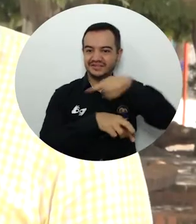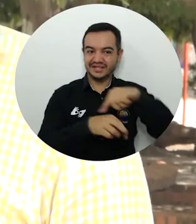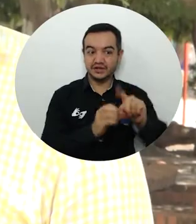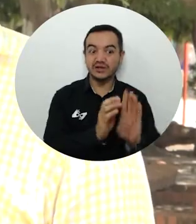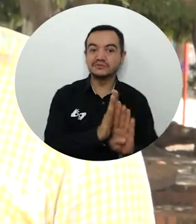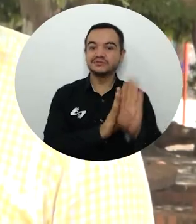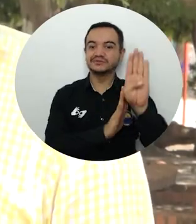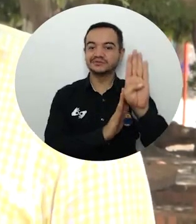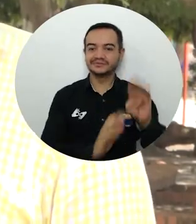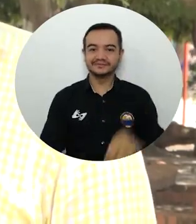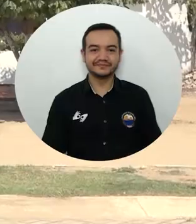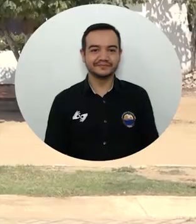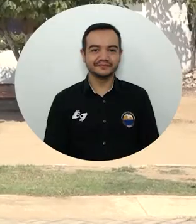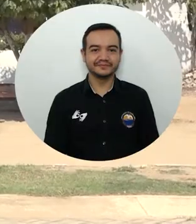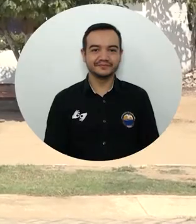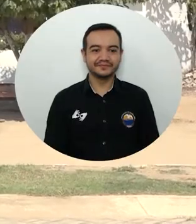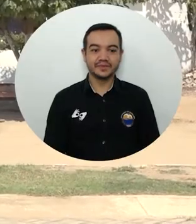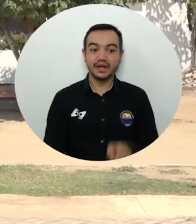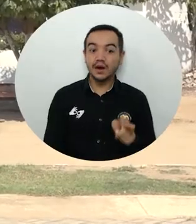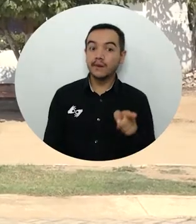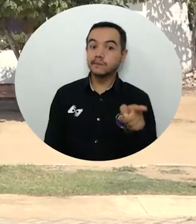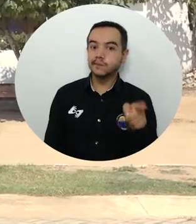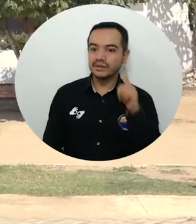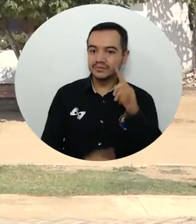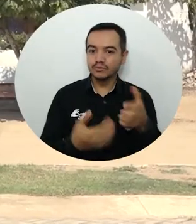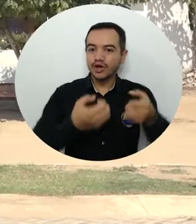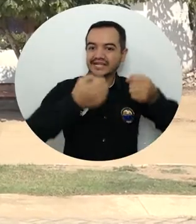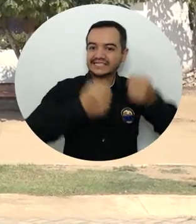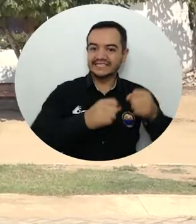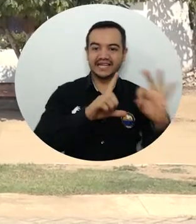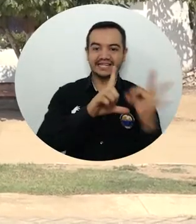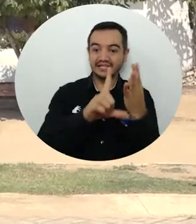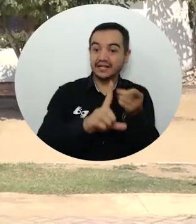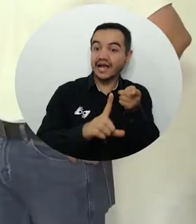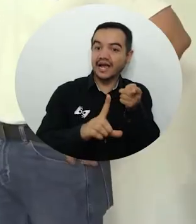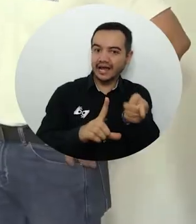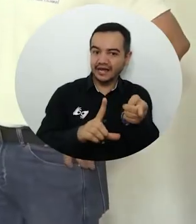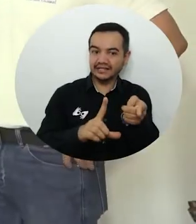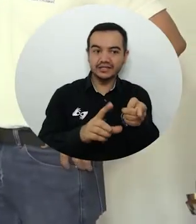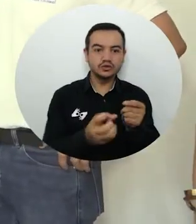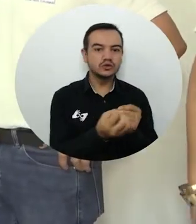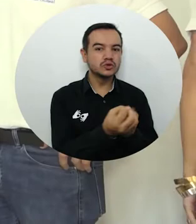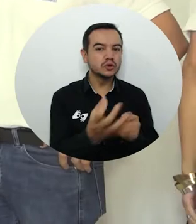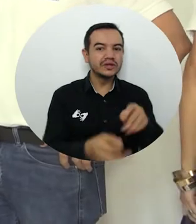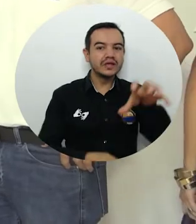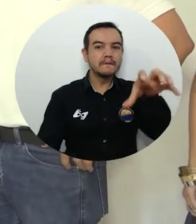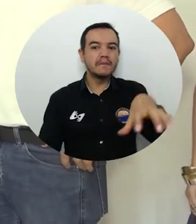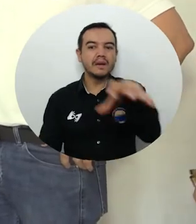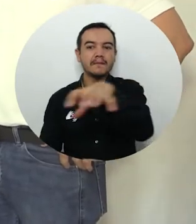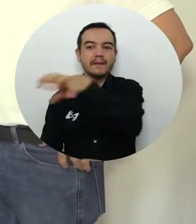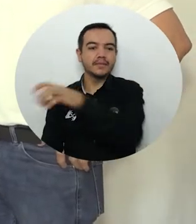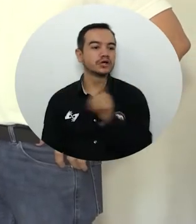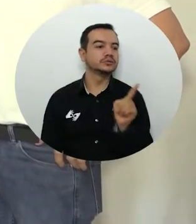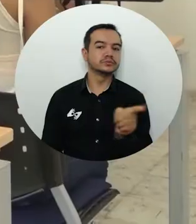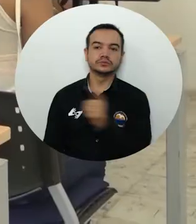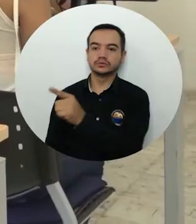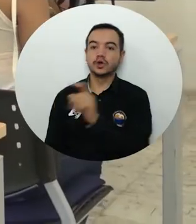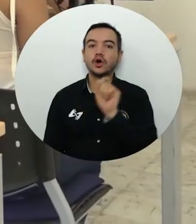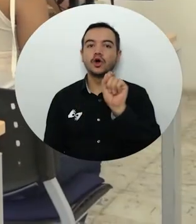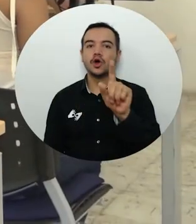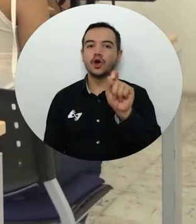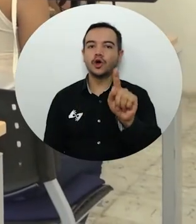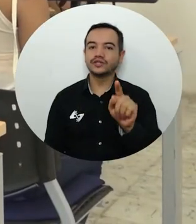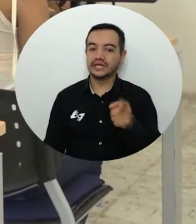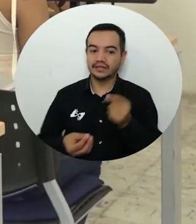desean y alcanzar el desarrollo en sus vidas. Con la sede digital dispuesta en El Piñón, se suman 11 espacios tecnológicos que